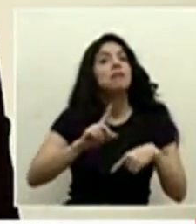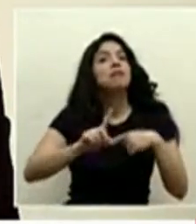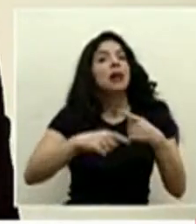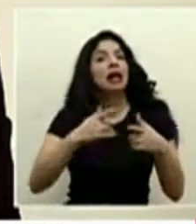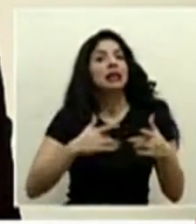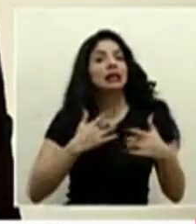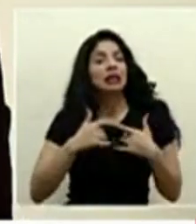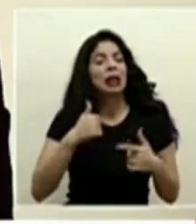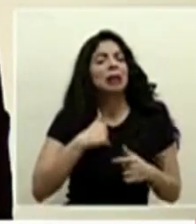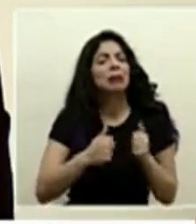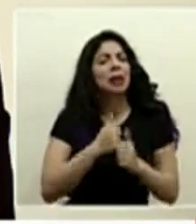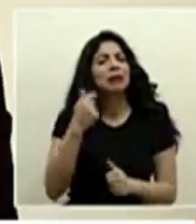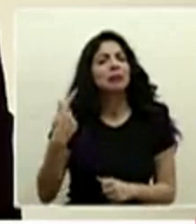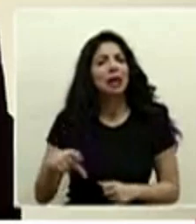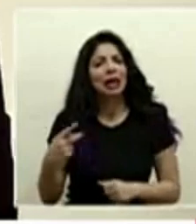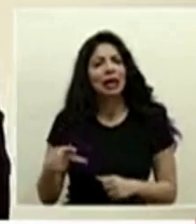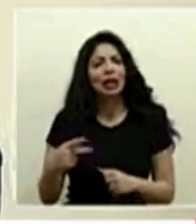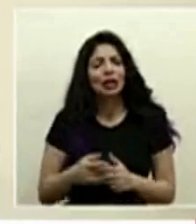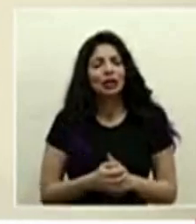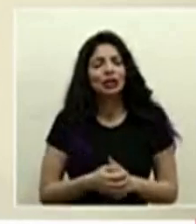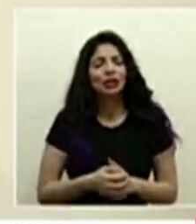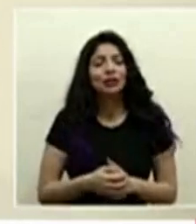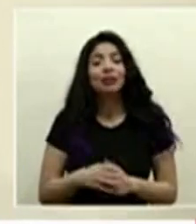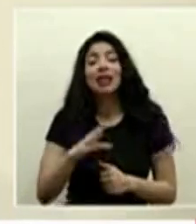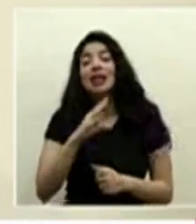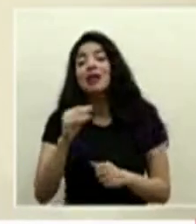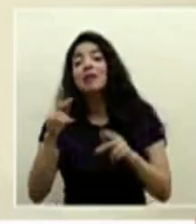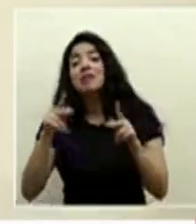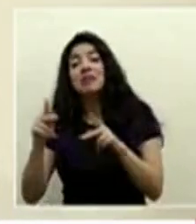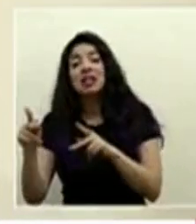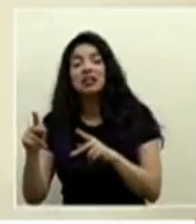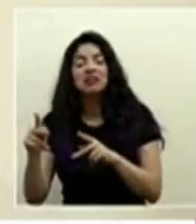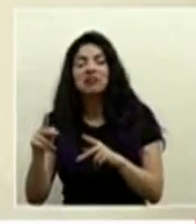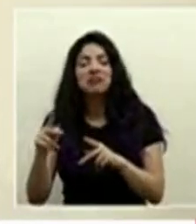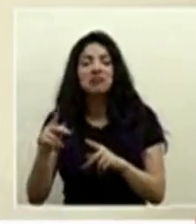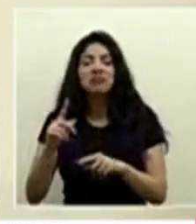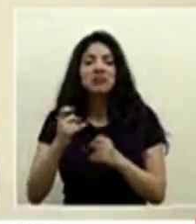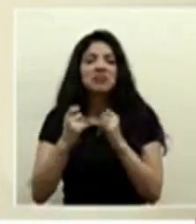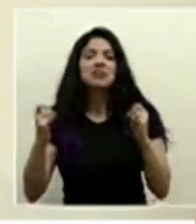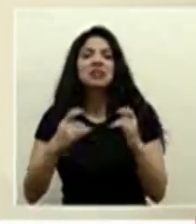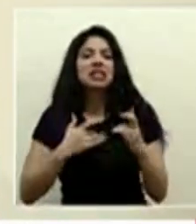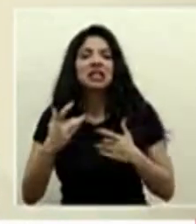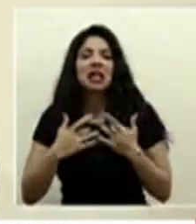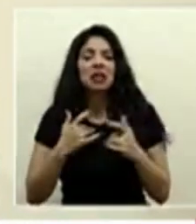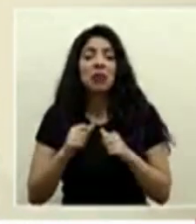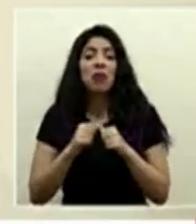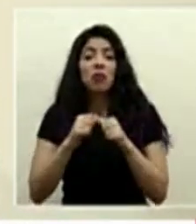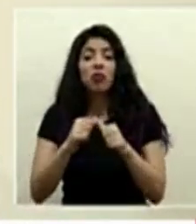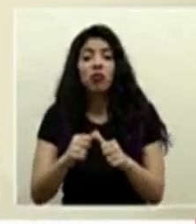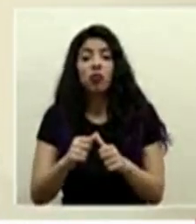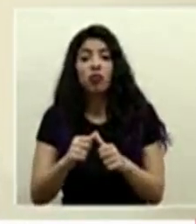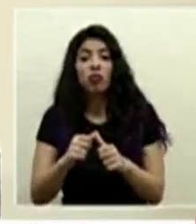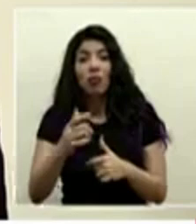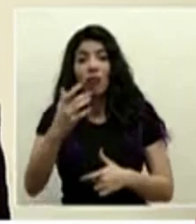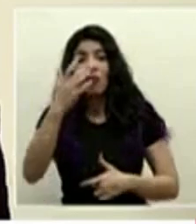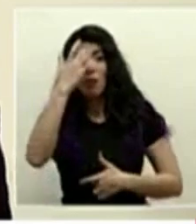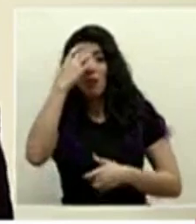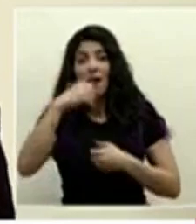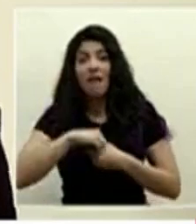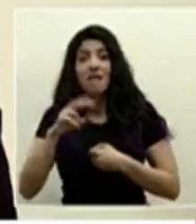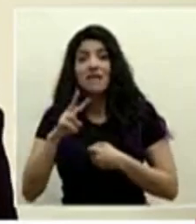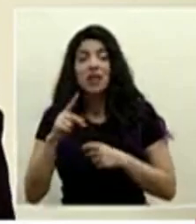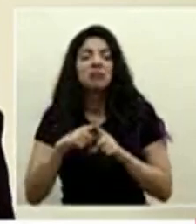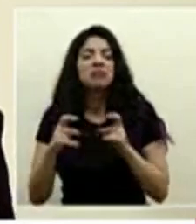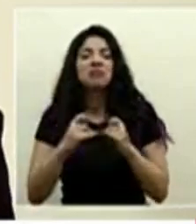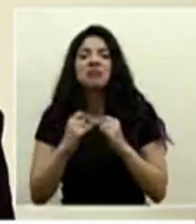más peligrosos si se puede decir así y los que no van a desarrollar del todo síntomas durante su curso clínico que a lo sumo lo